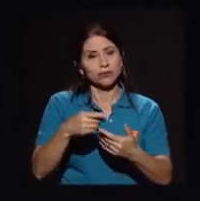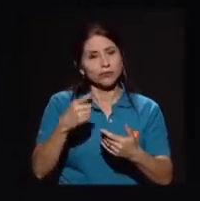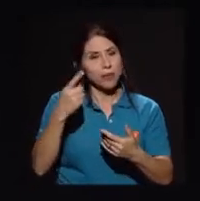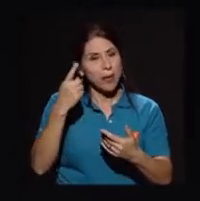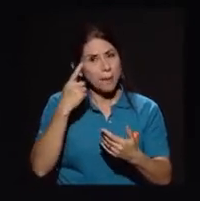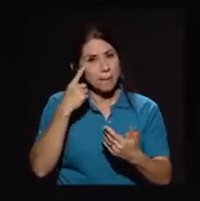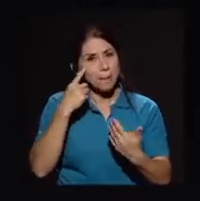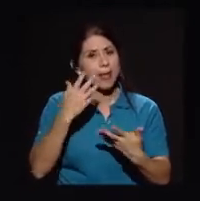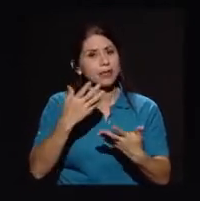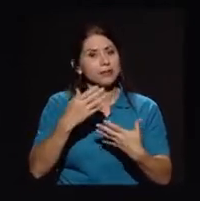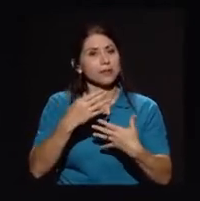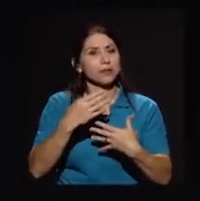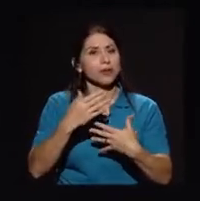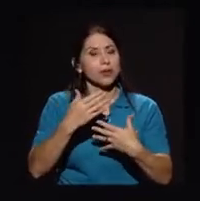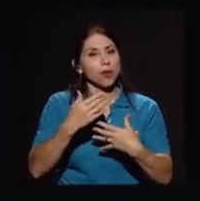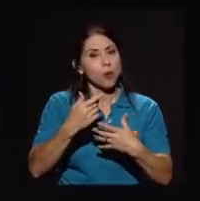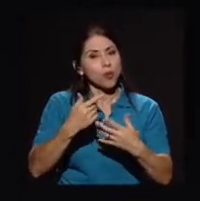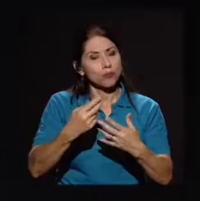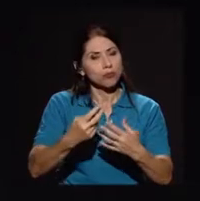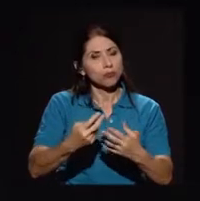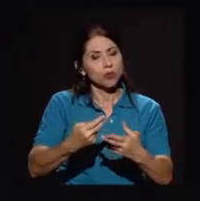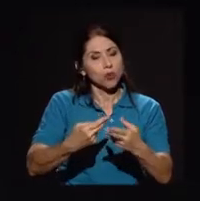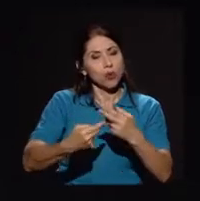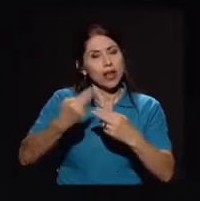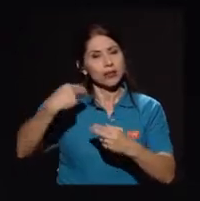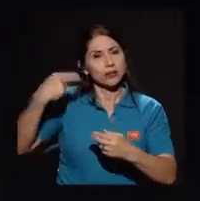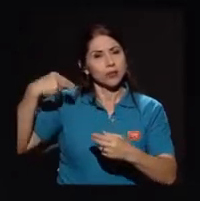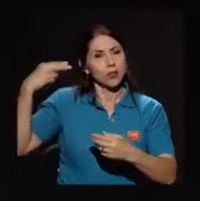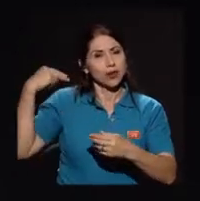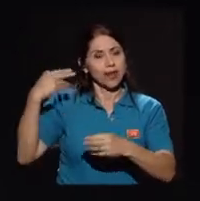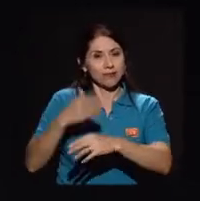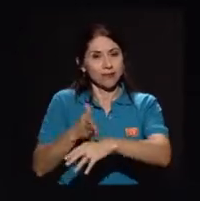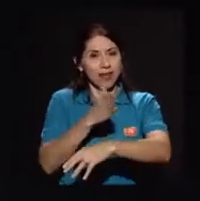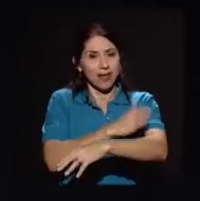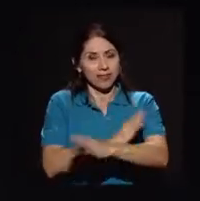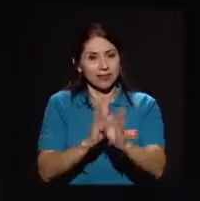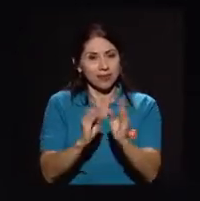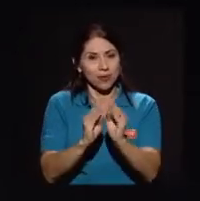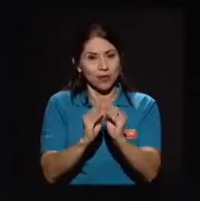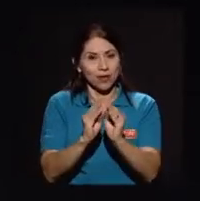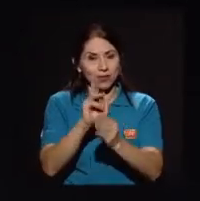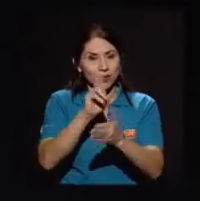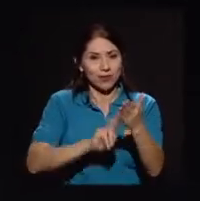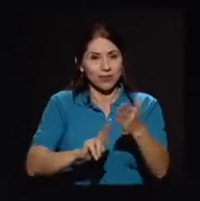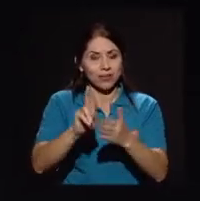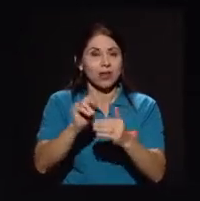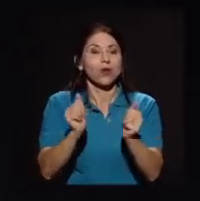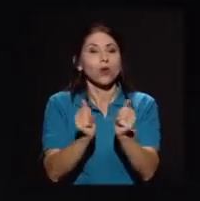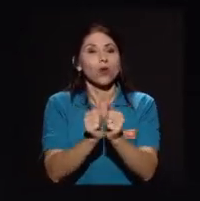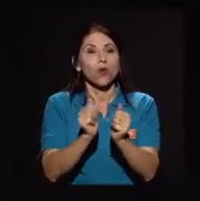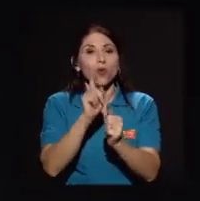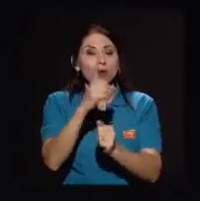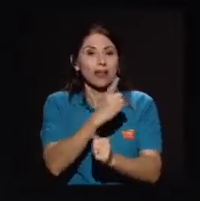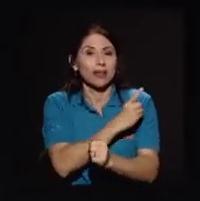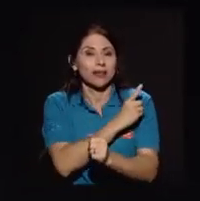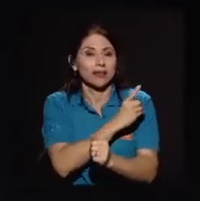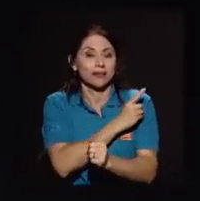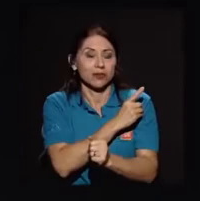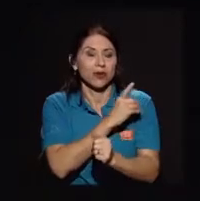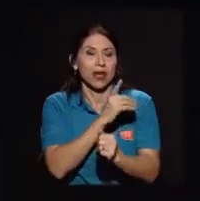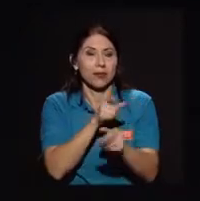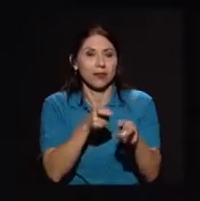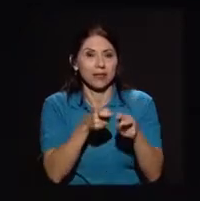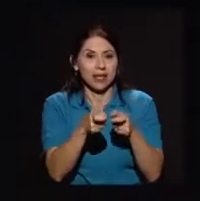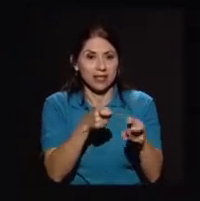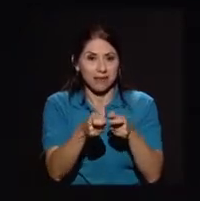antes del congreso universitario con una dirección administrativa que existía de dependencia del rector, que